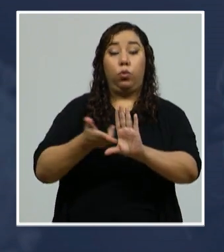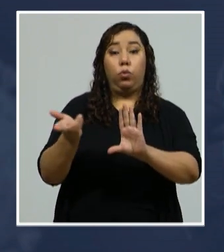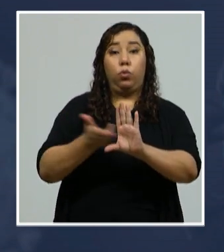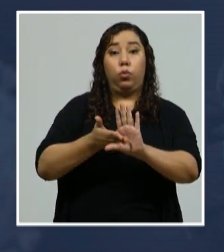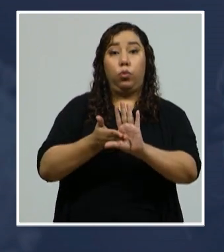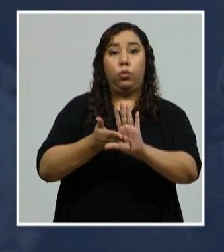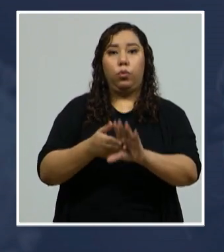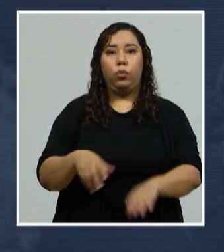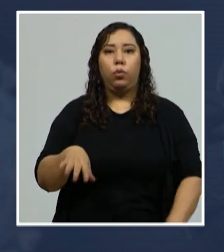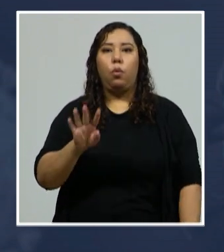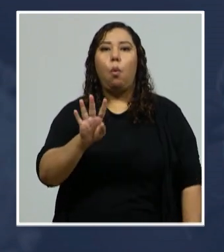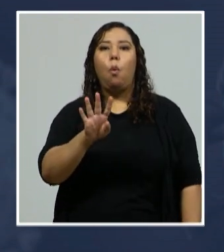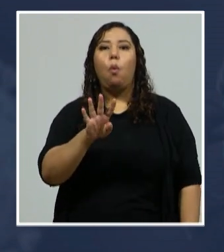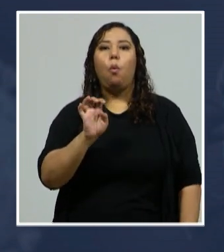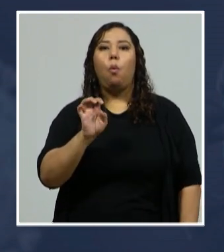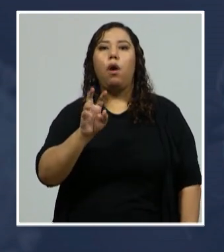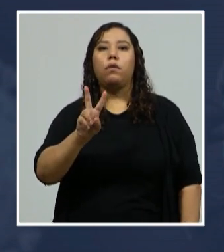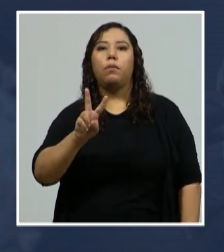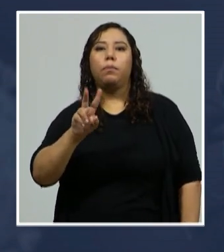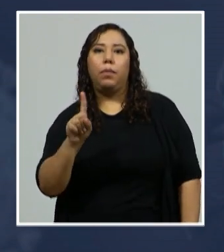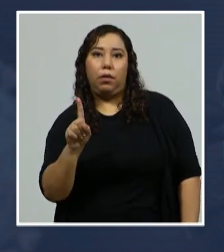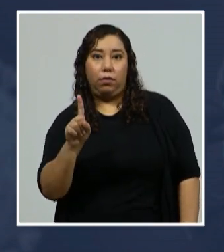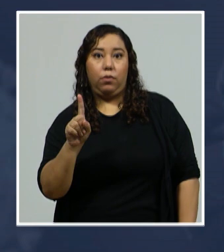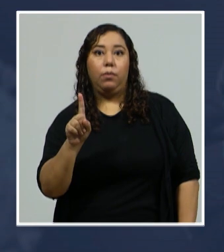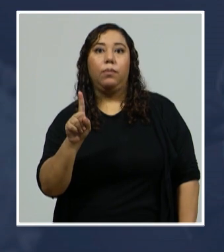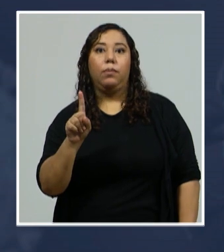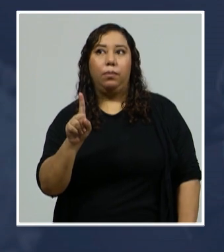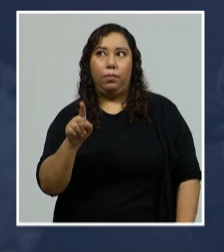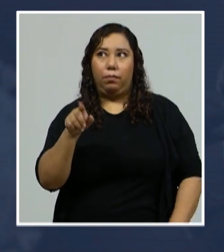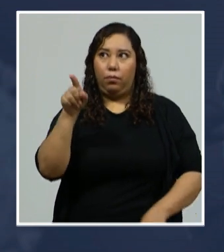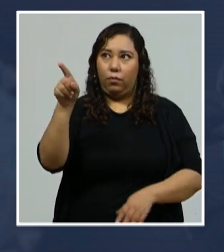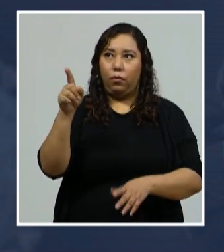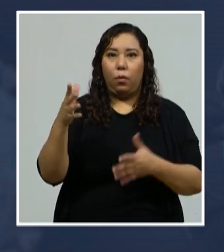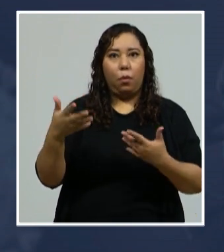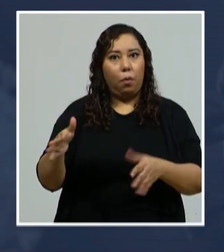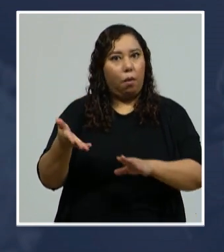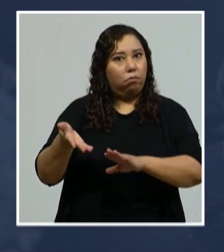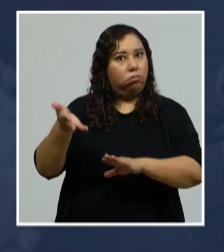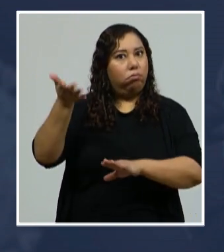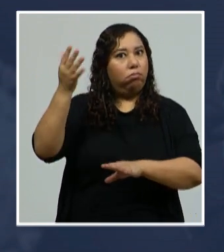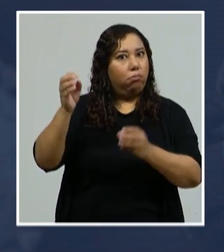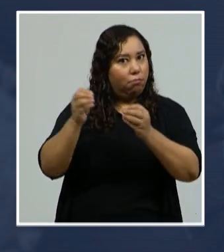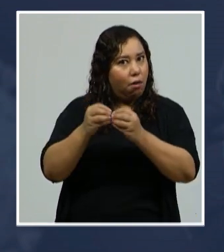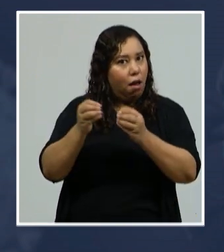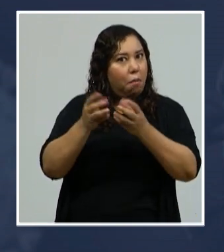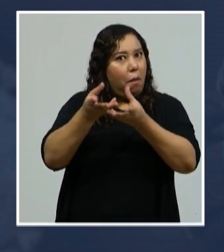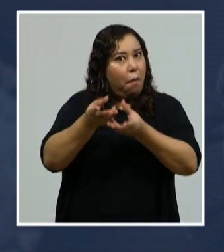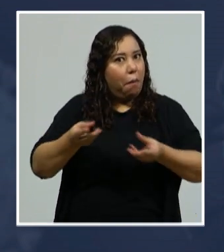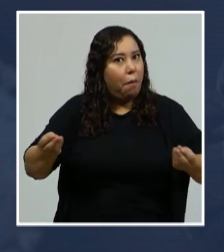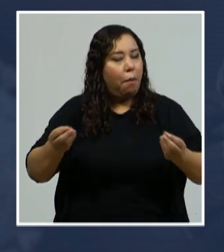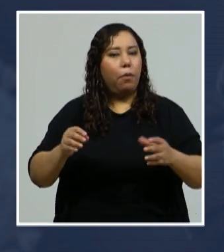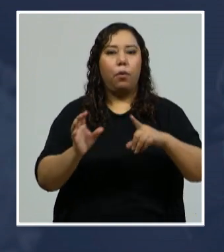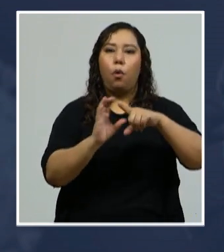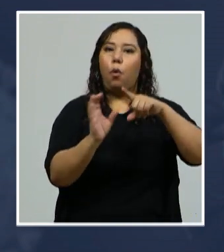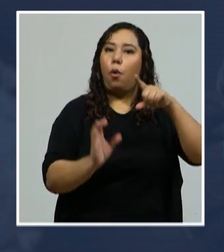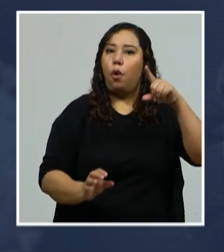421 personas han vencido esta enfermedad. En Cortés,